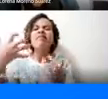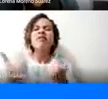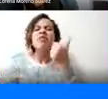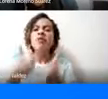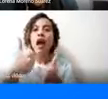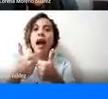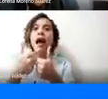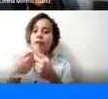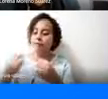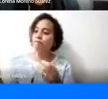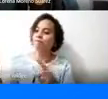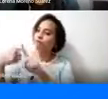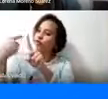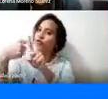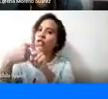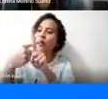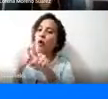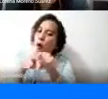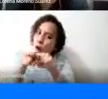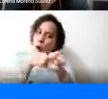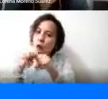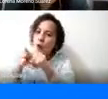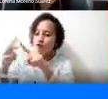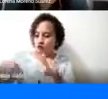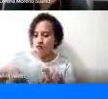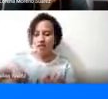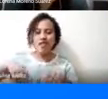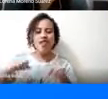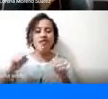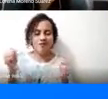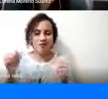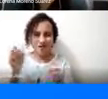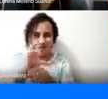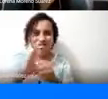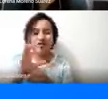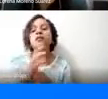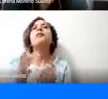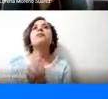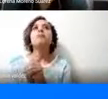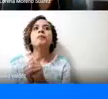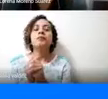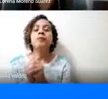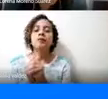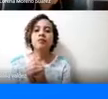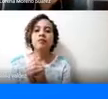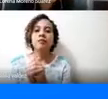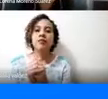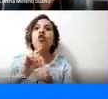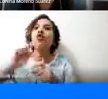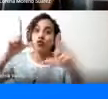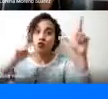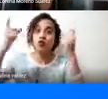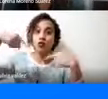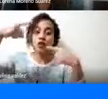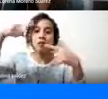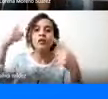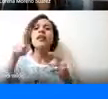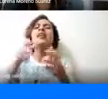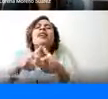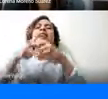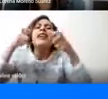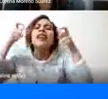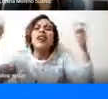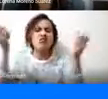competitivas que tiene nuestra ciudad sobre turismo y la gran